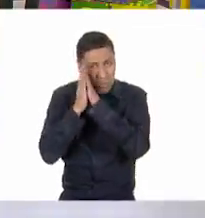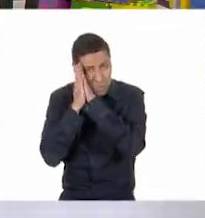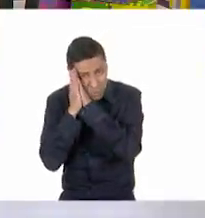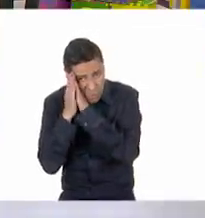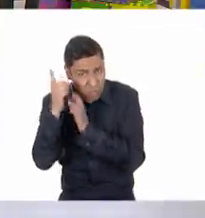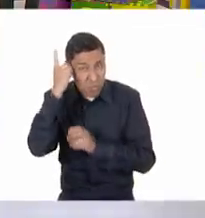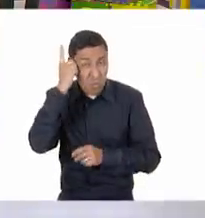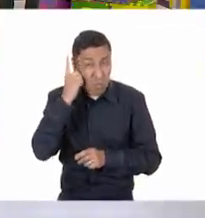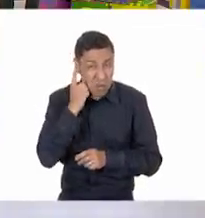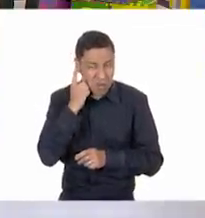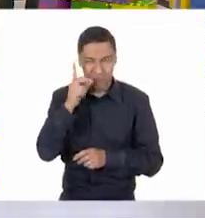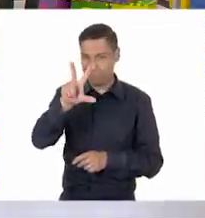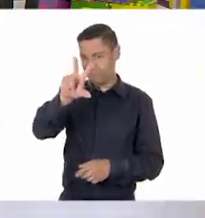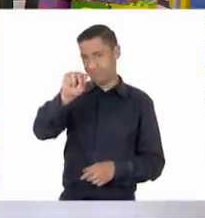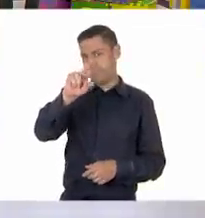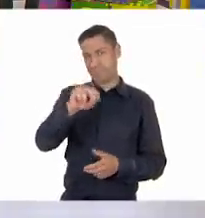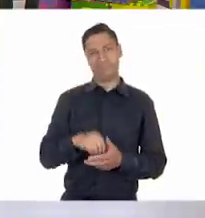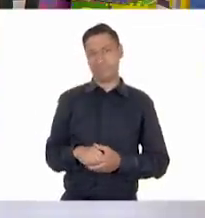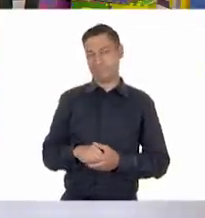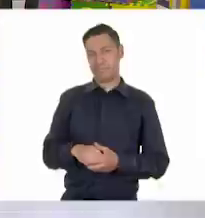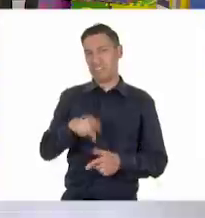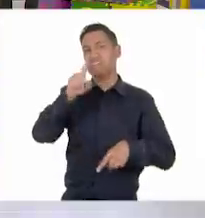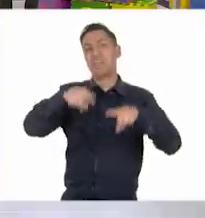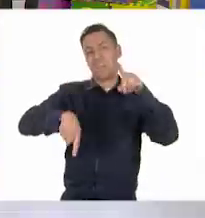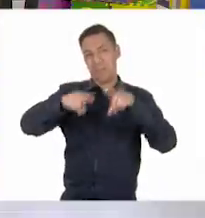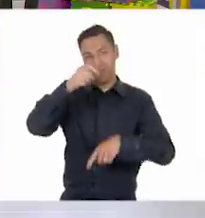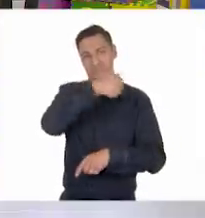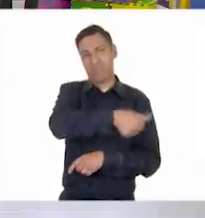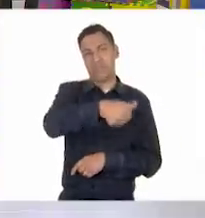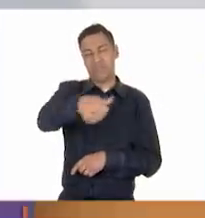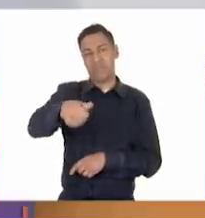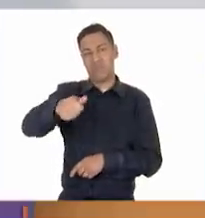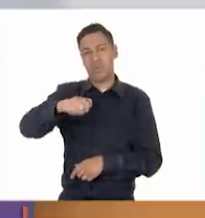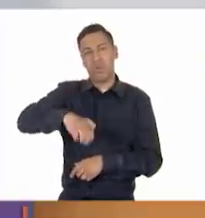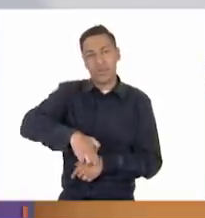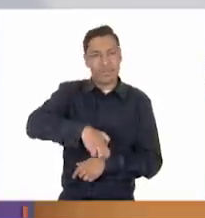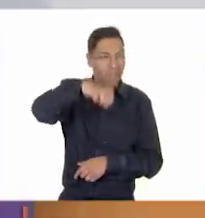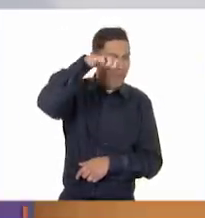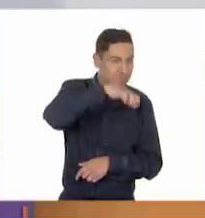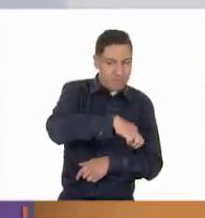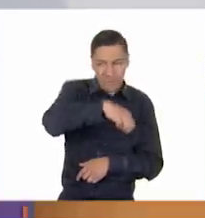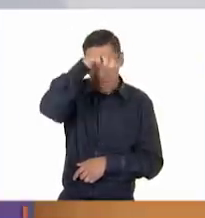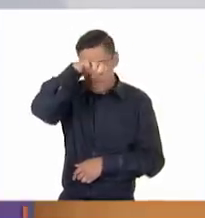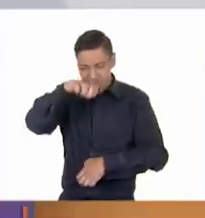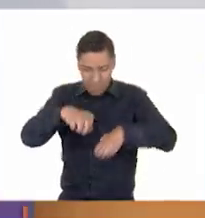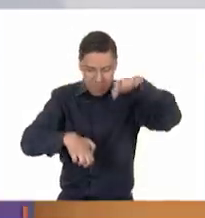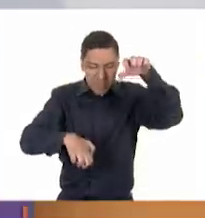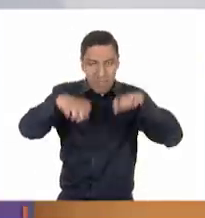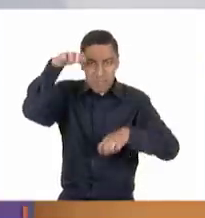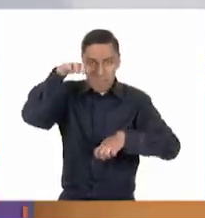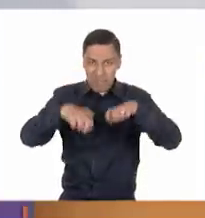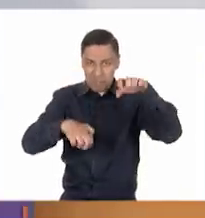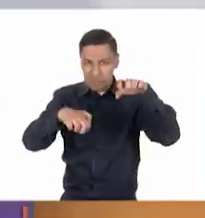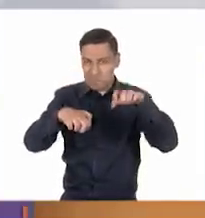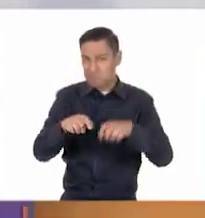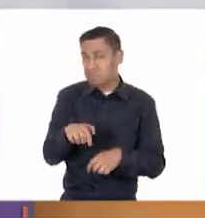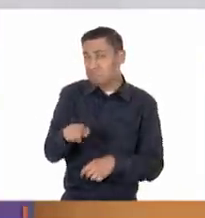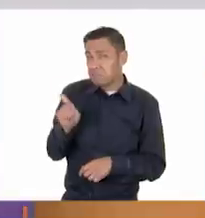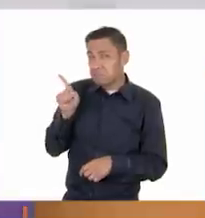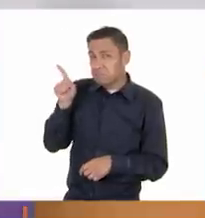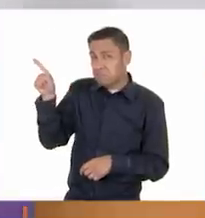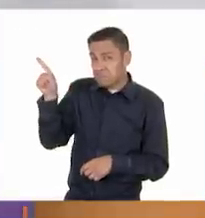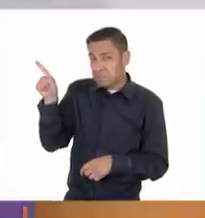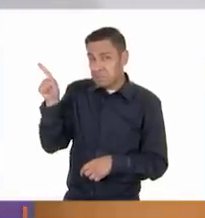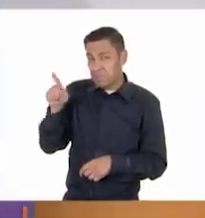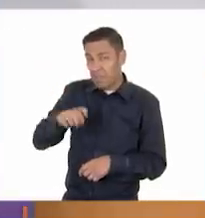en el sueño es diferente dependiendo de la edad que tengamos. Exacto. Muy bien. ¿Qué edad creen que tenga ese bebé? ¿Tres años?